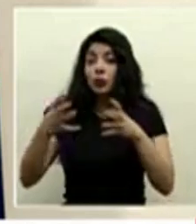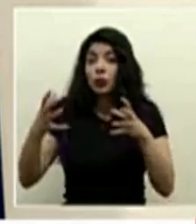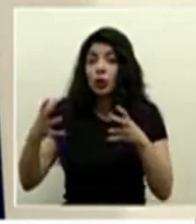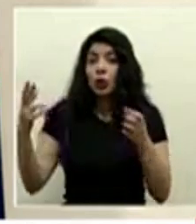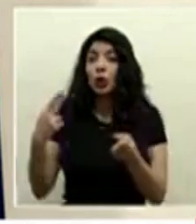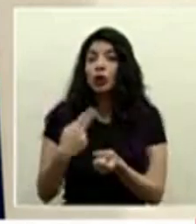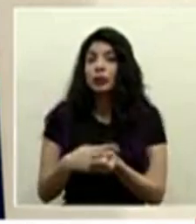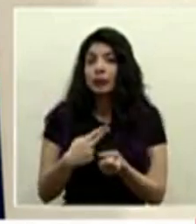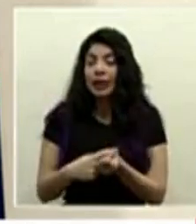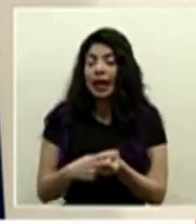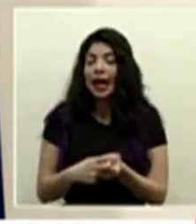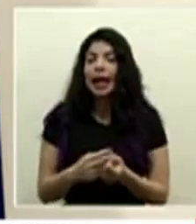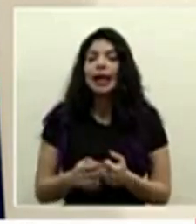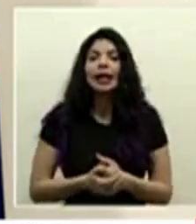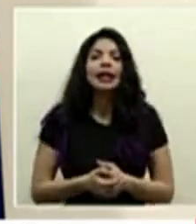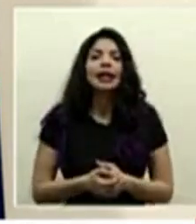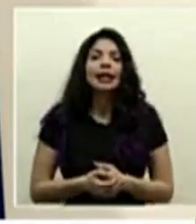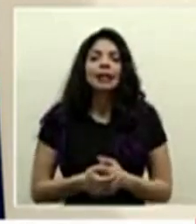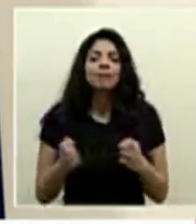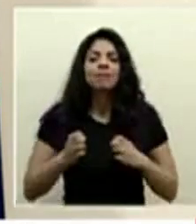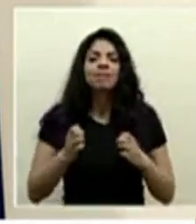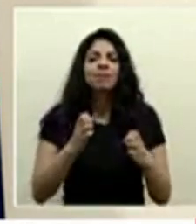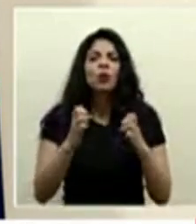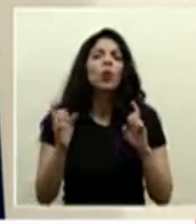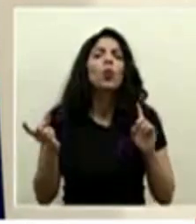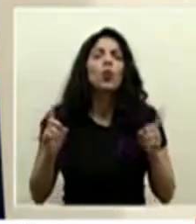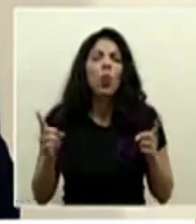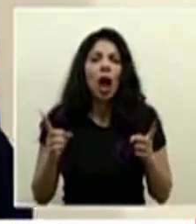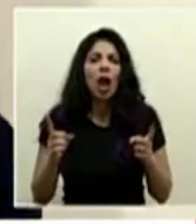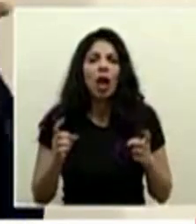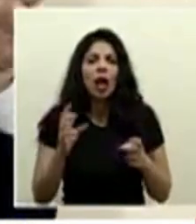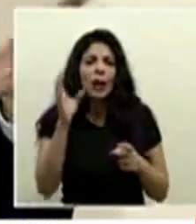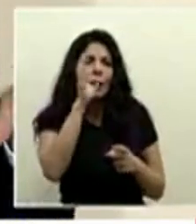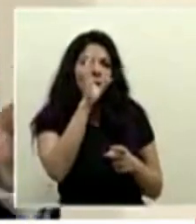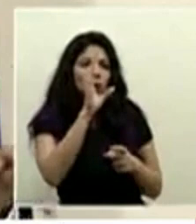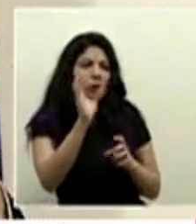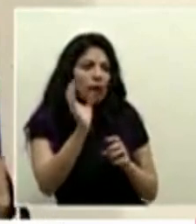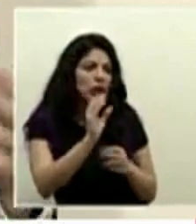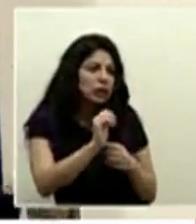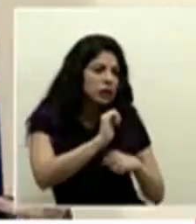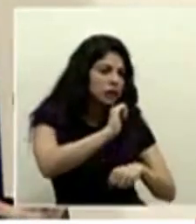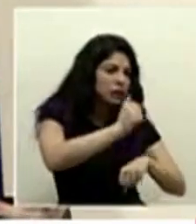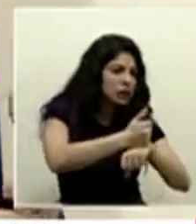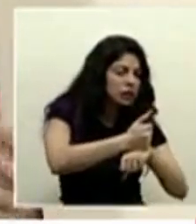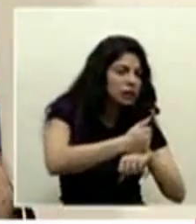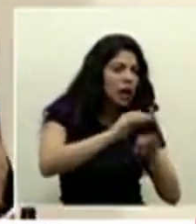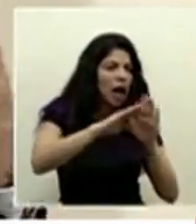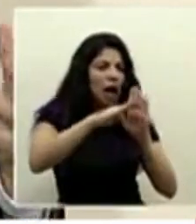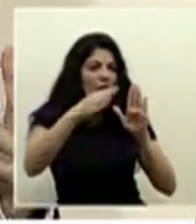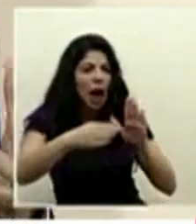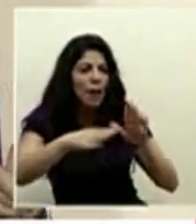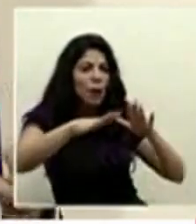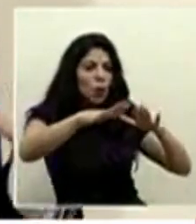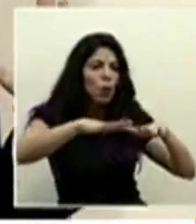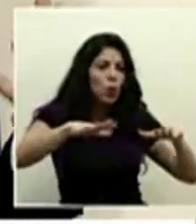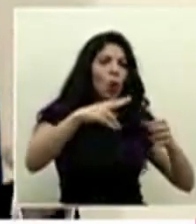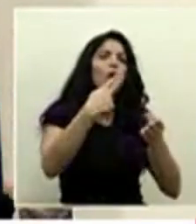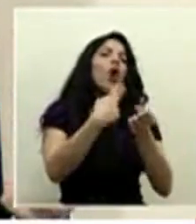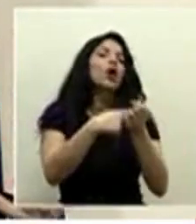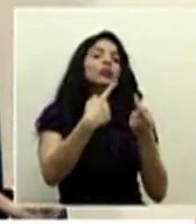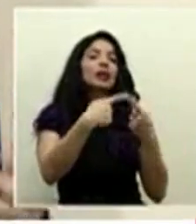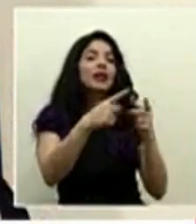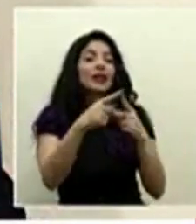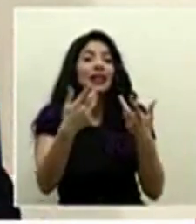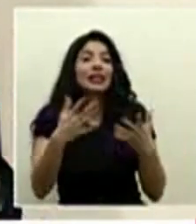nuestra estrategia es de ir creando los espacios y las camas disponibles en diferentes hospitales